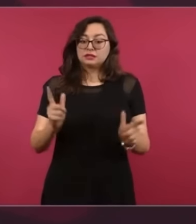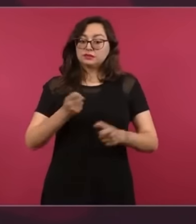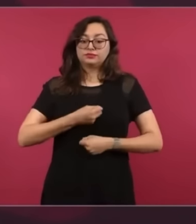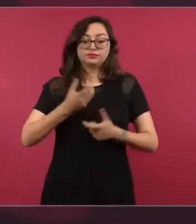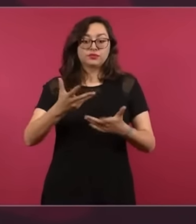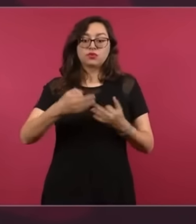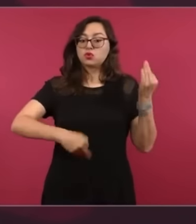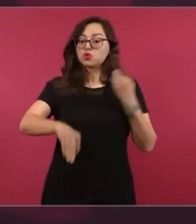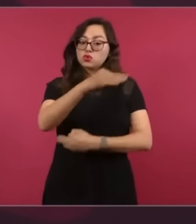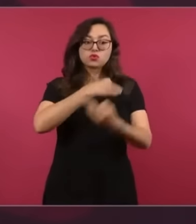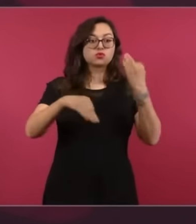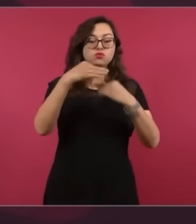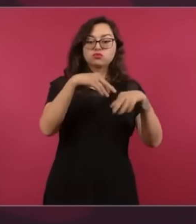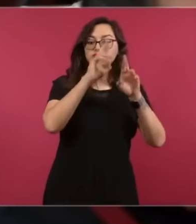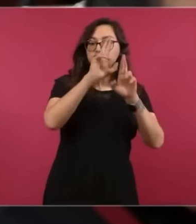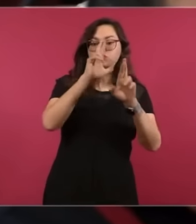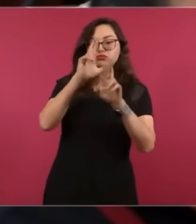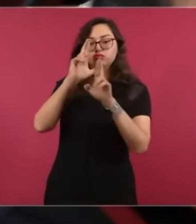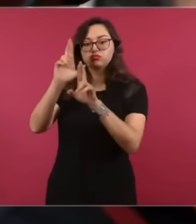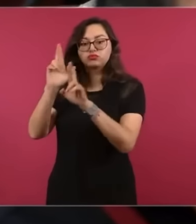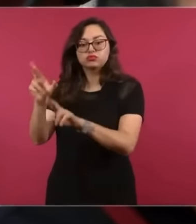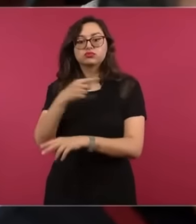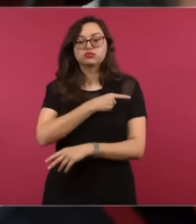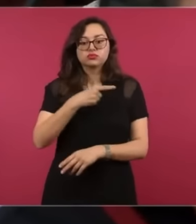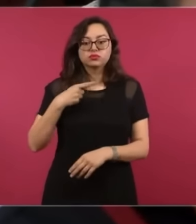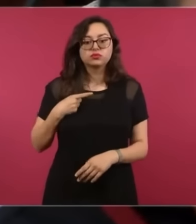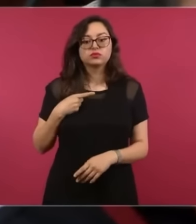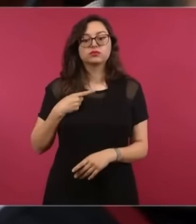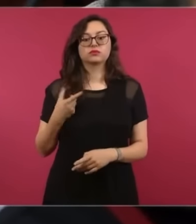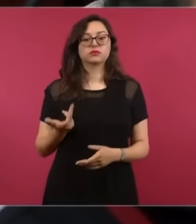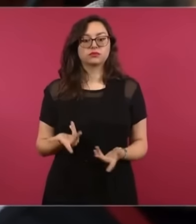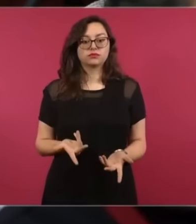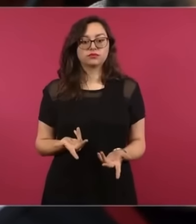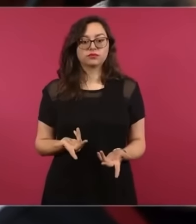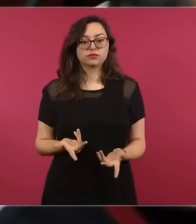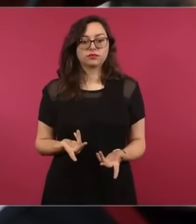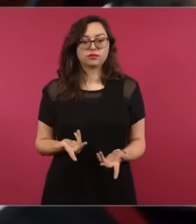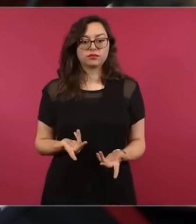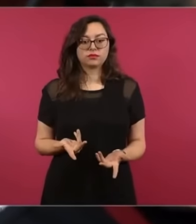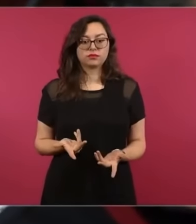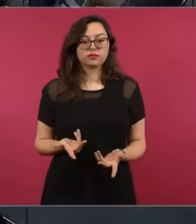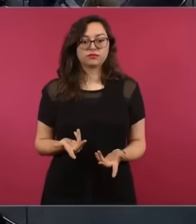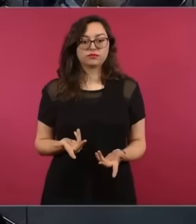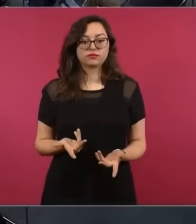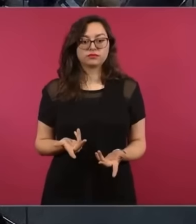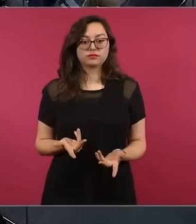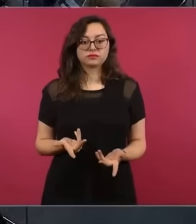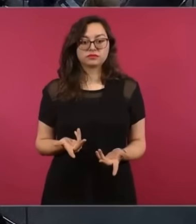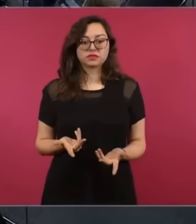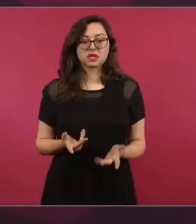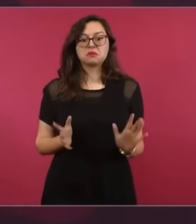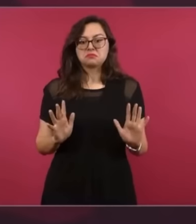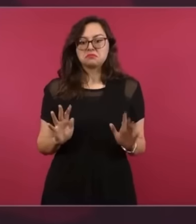estén exagerando y actuando de